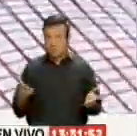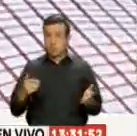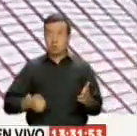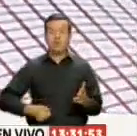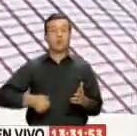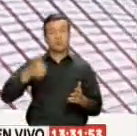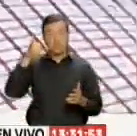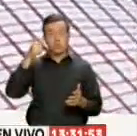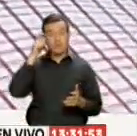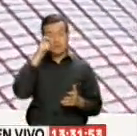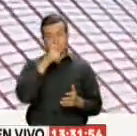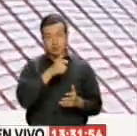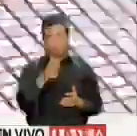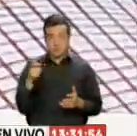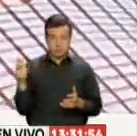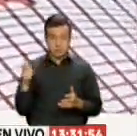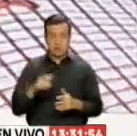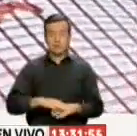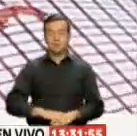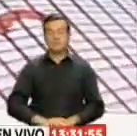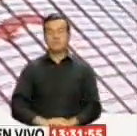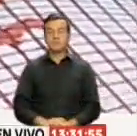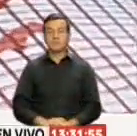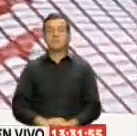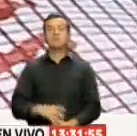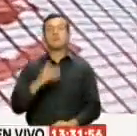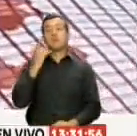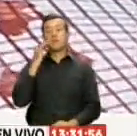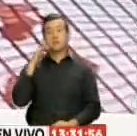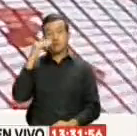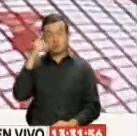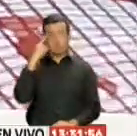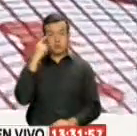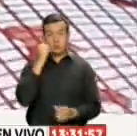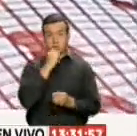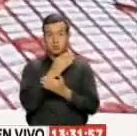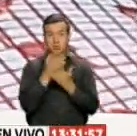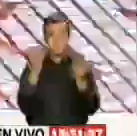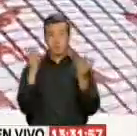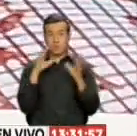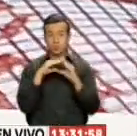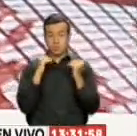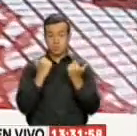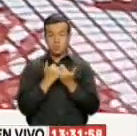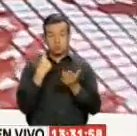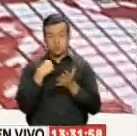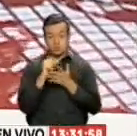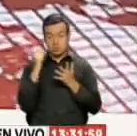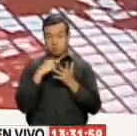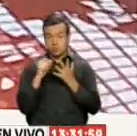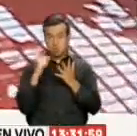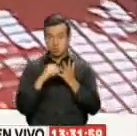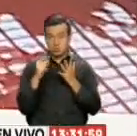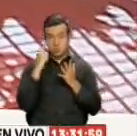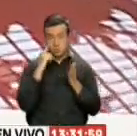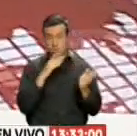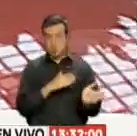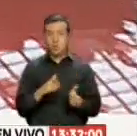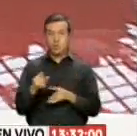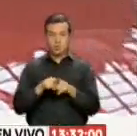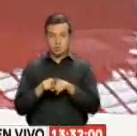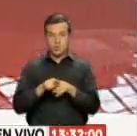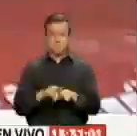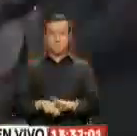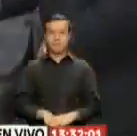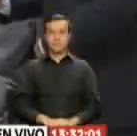la máxima autoridad De la Fiscalía General Del Estado En los próximos días Se conocerá El informe De la comisión calificadora Que desarrolla El concurso